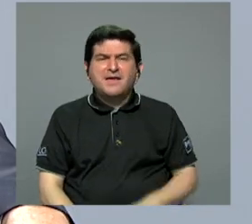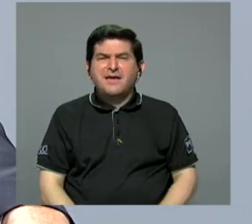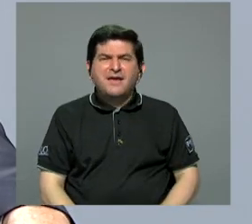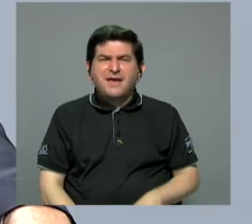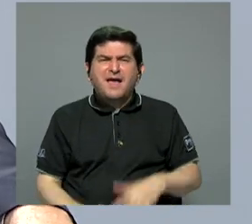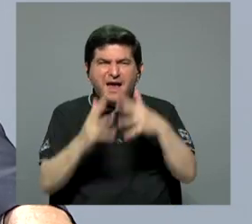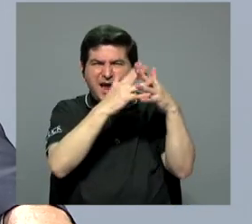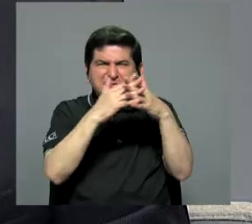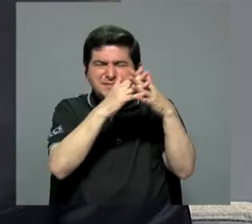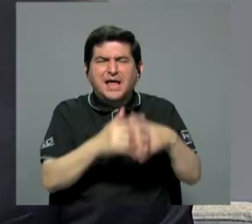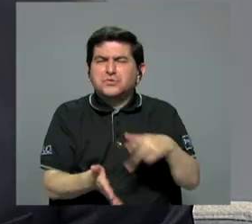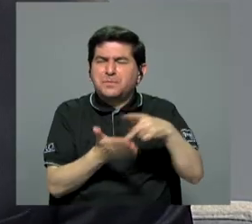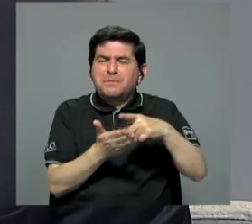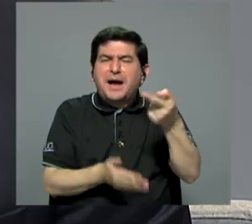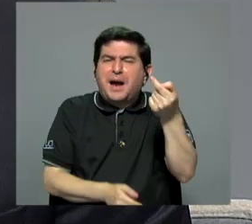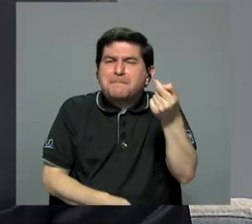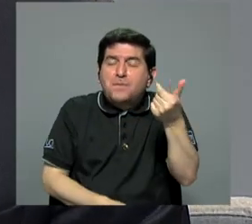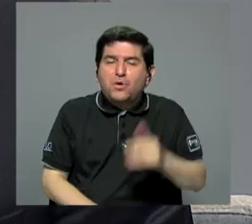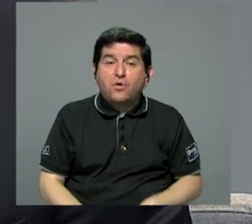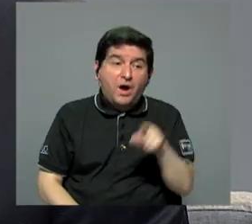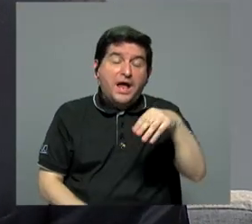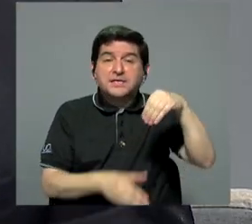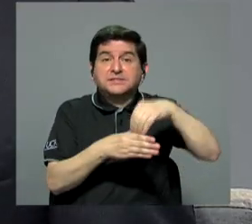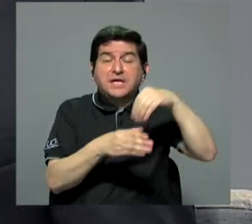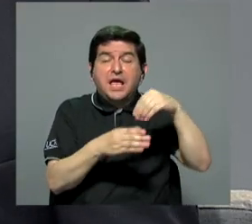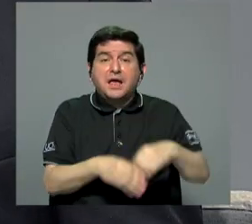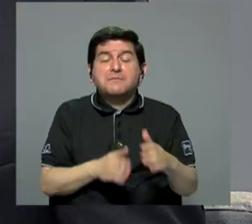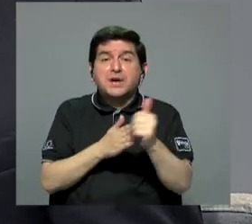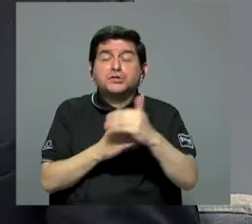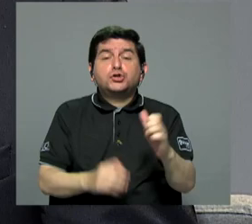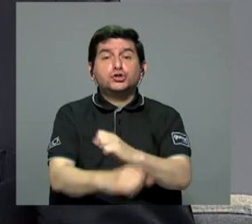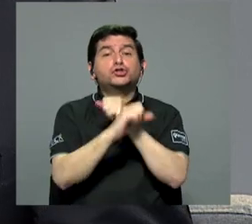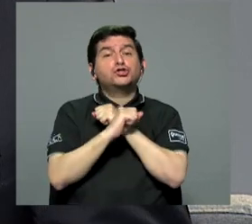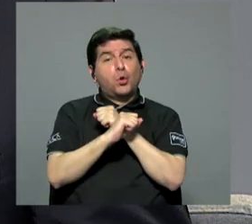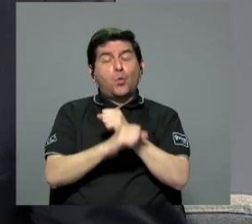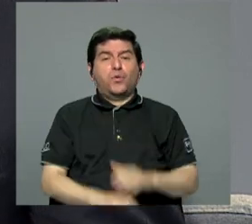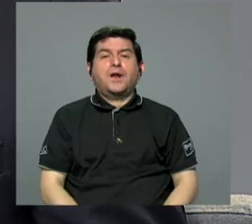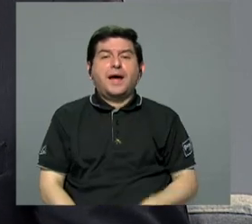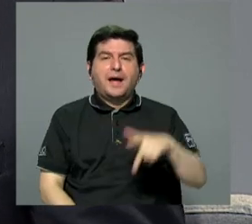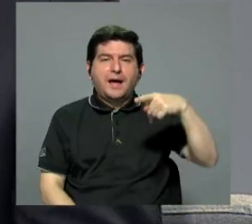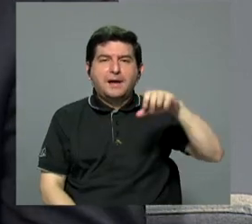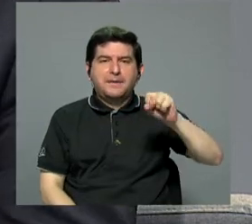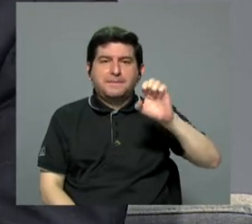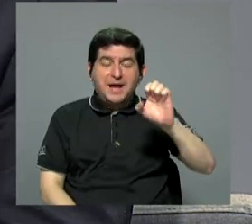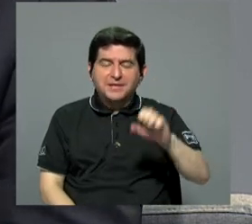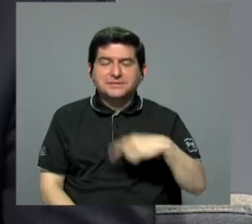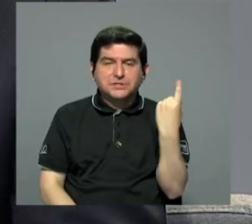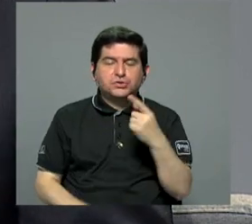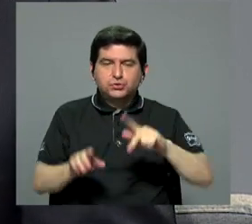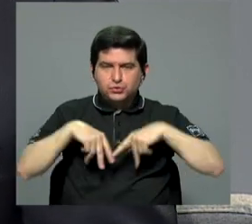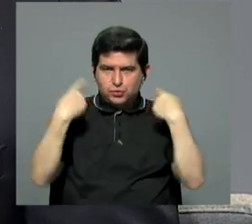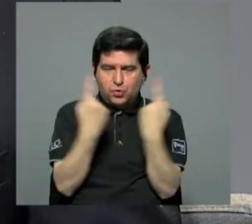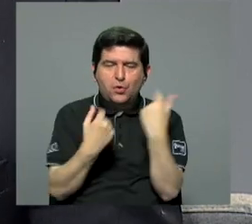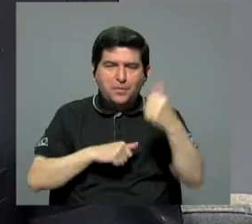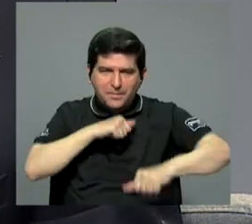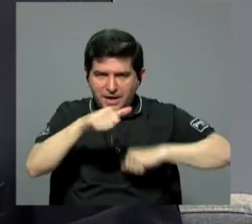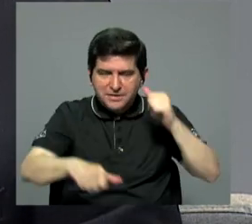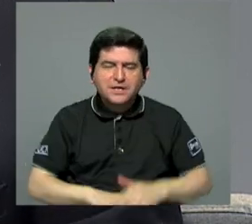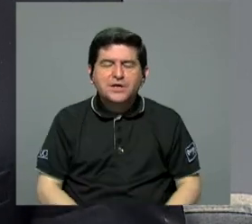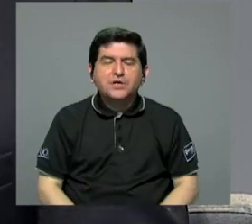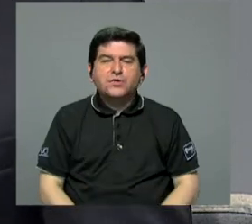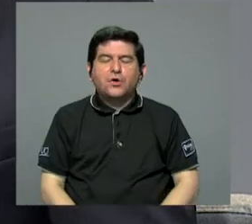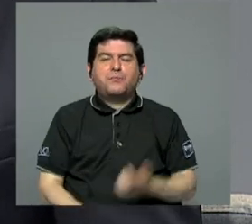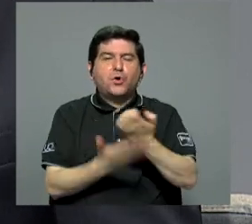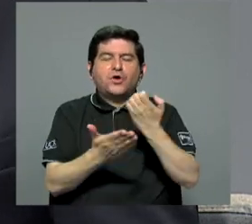Bueno, porque como es una inversión en dólares, es muy rentable, muy segura. Por eso incluso el PASE propone, el único partido que está luchando por la